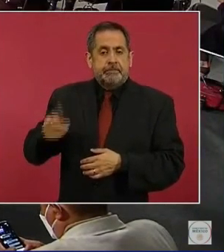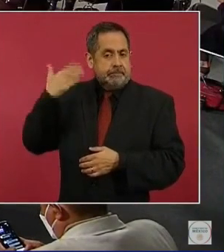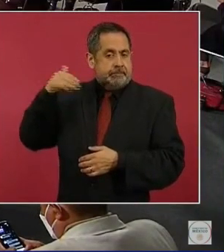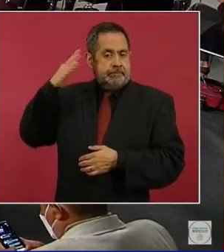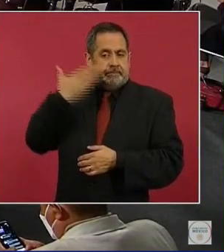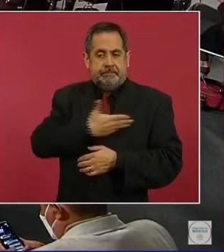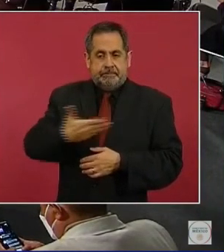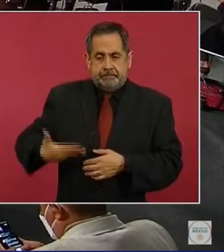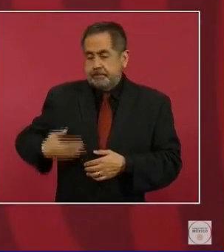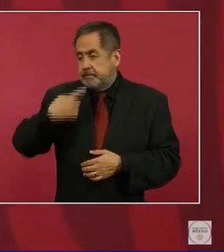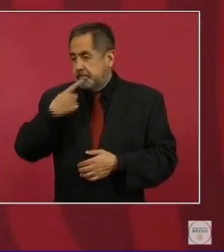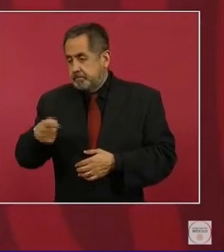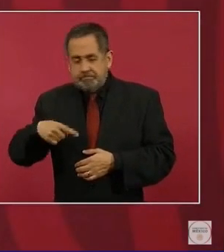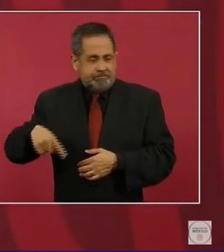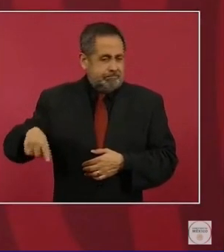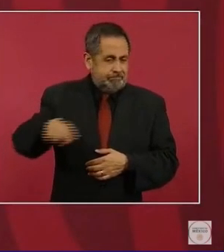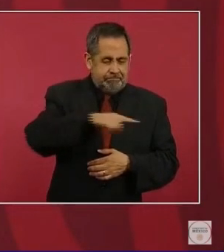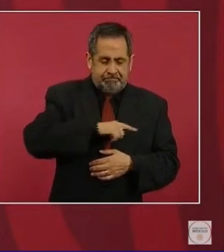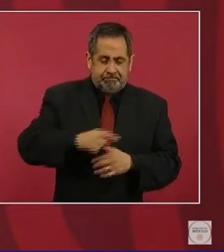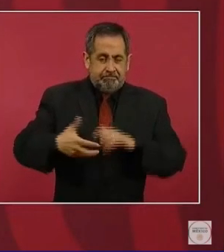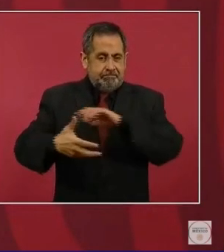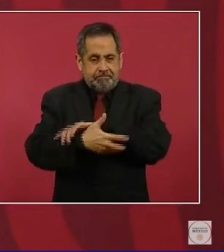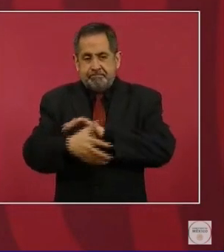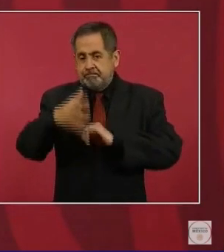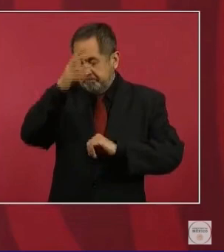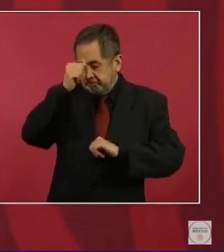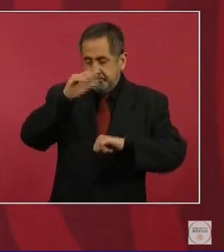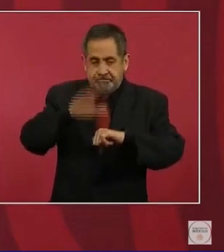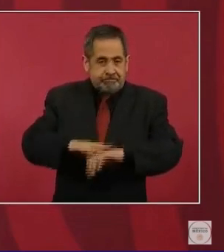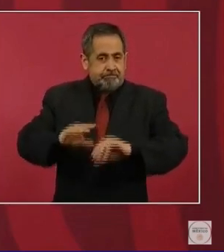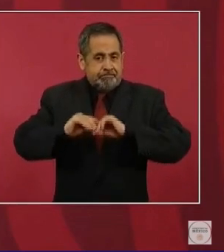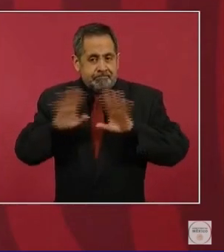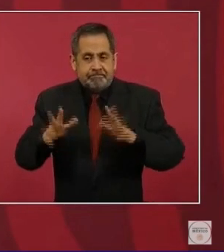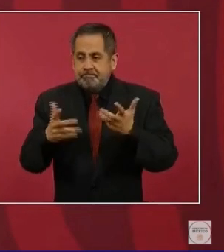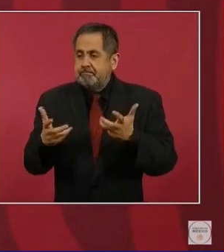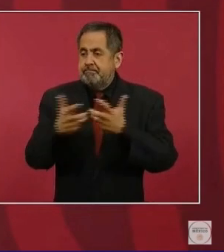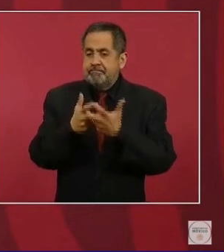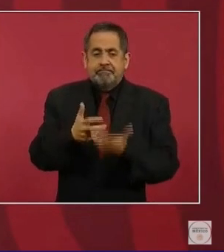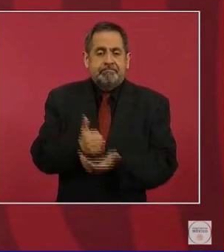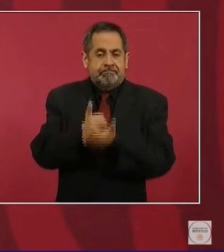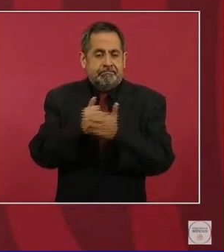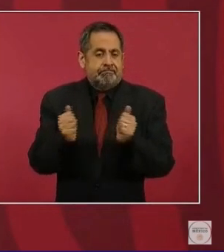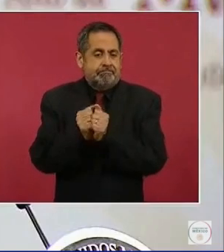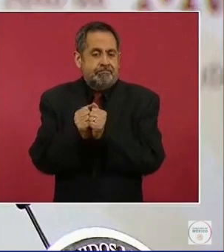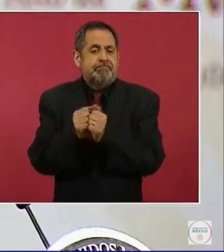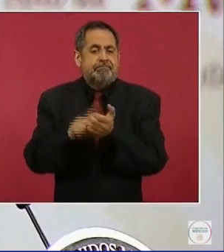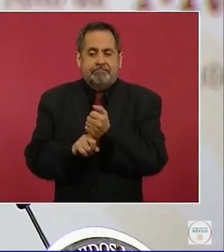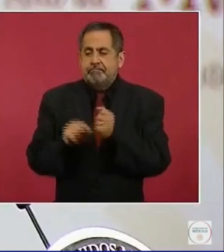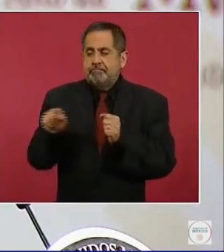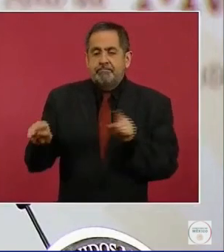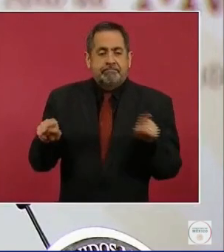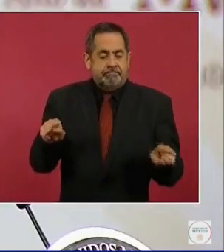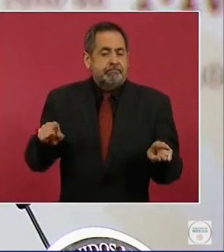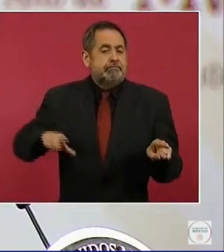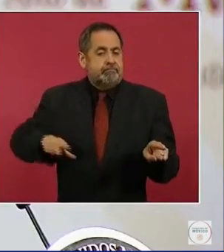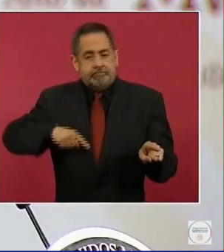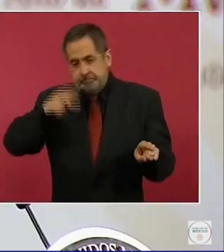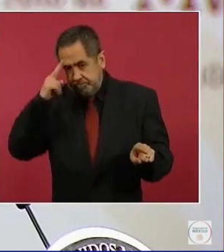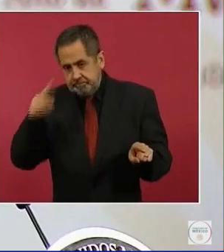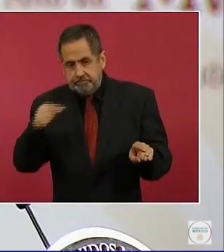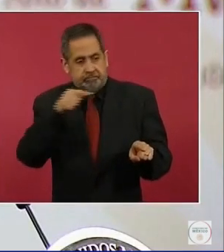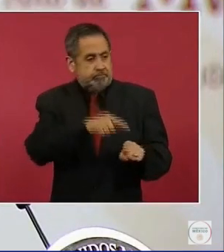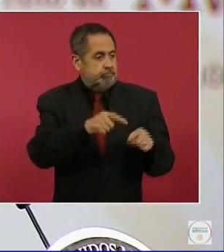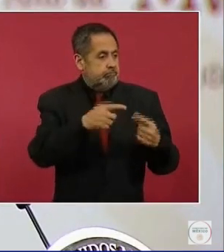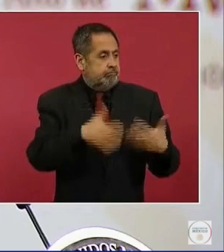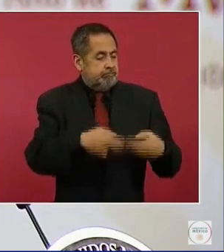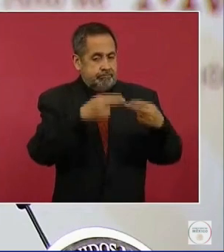que hubiera un acuerdo muy claro, muy transparente de colaboración que permitiera al gobierno mexicano invertir